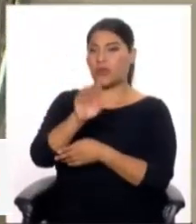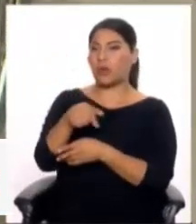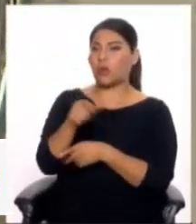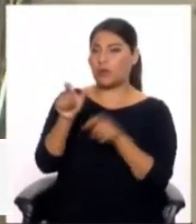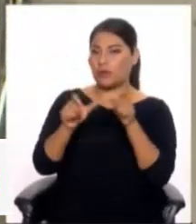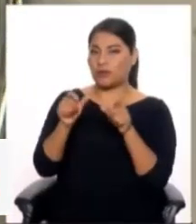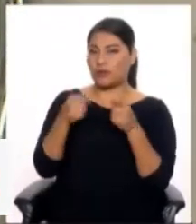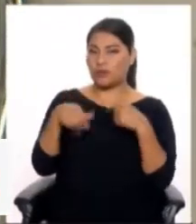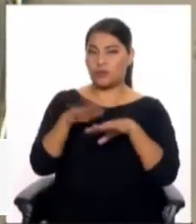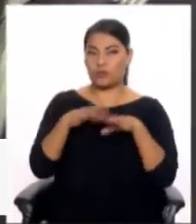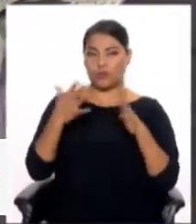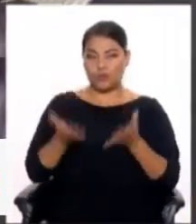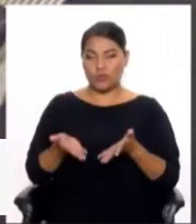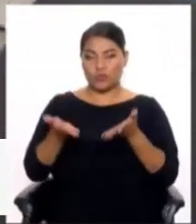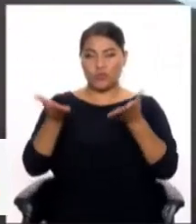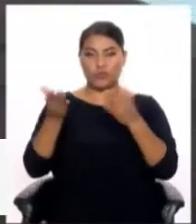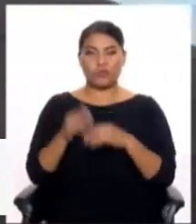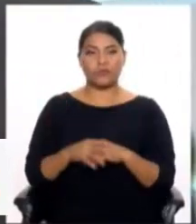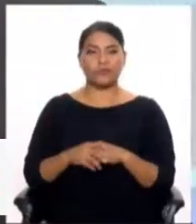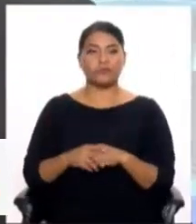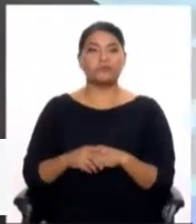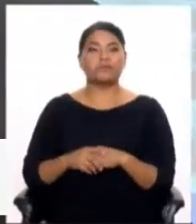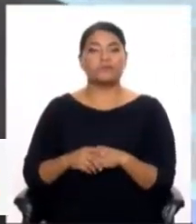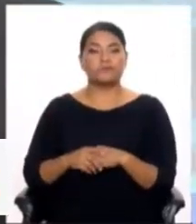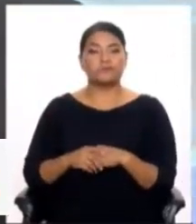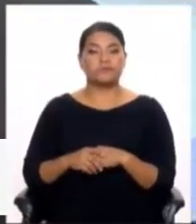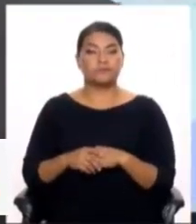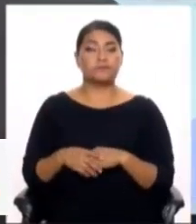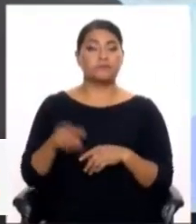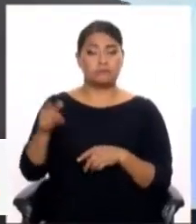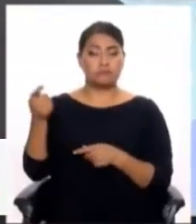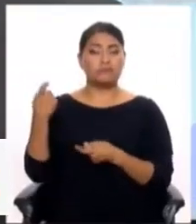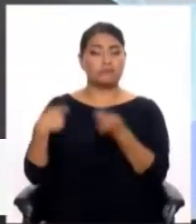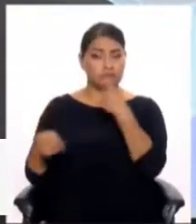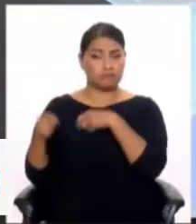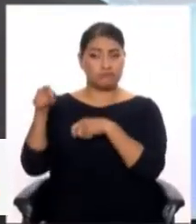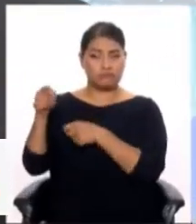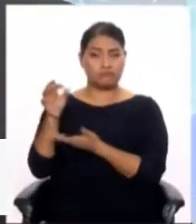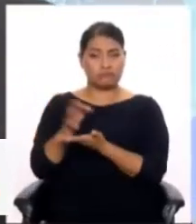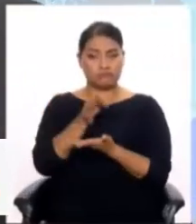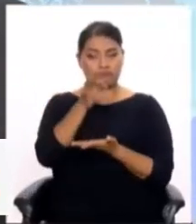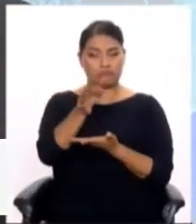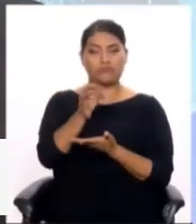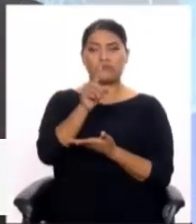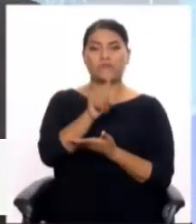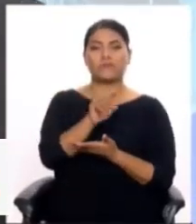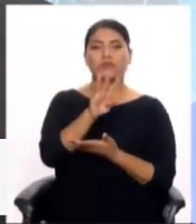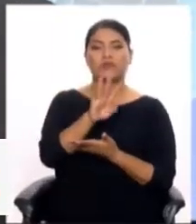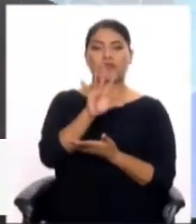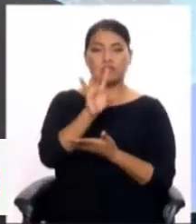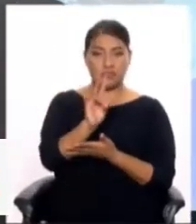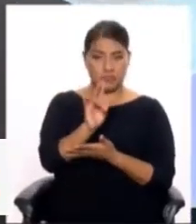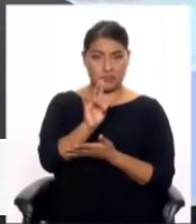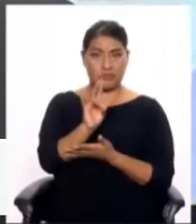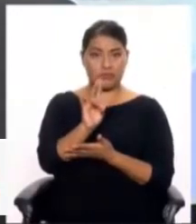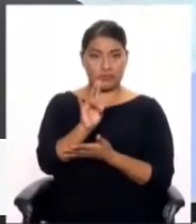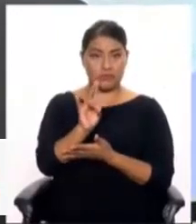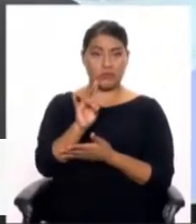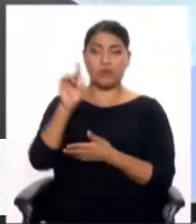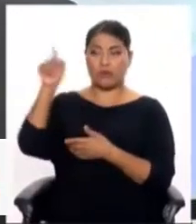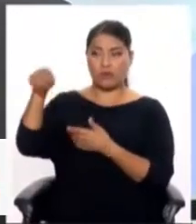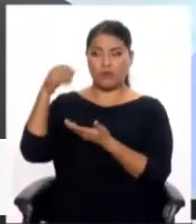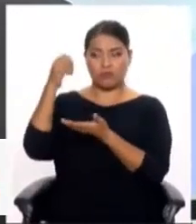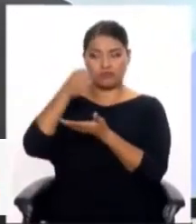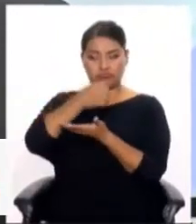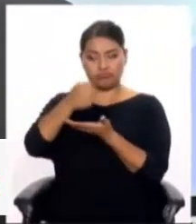un valor numismático. Y se va a vender a 147 soles y el banco tiene previsto la